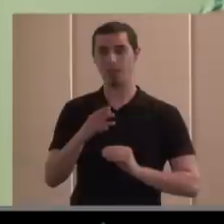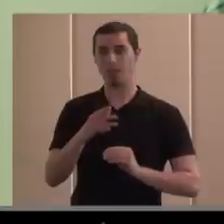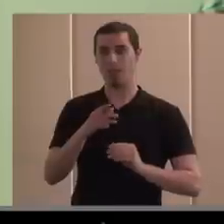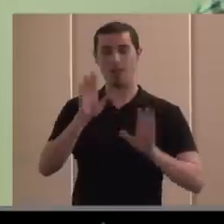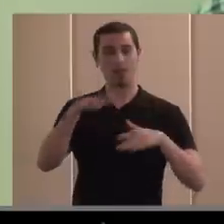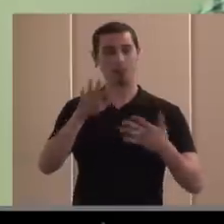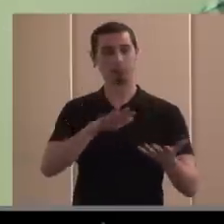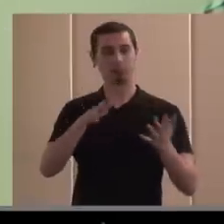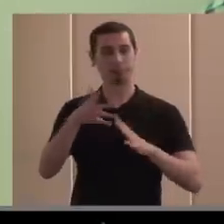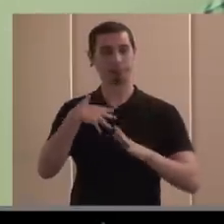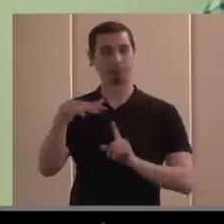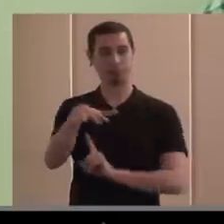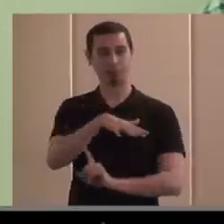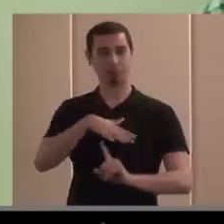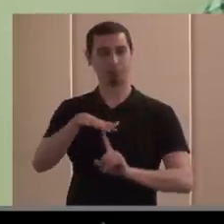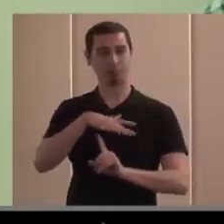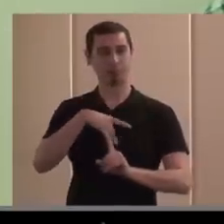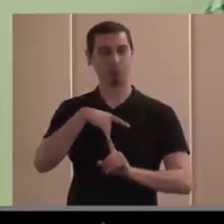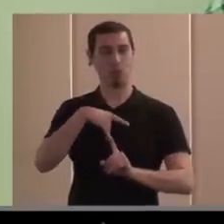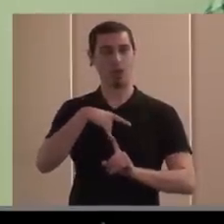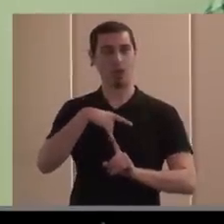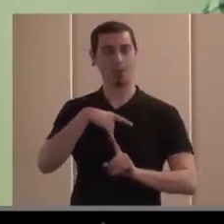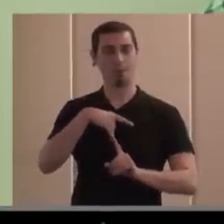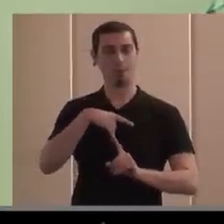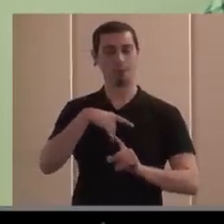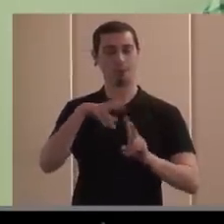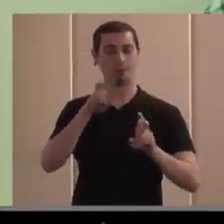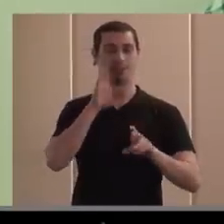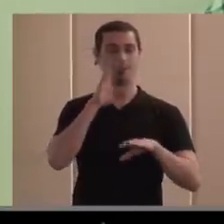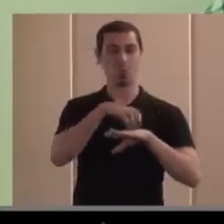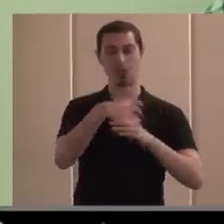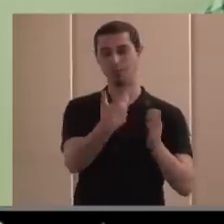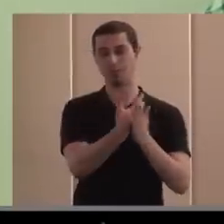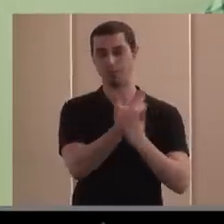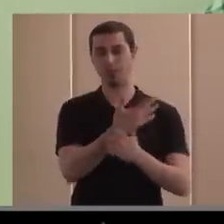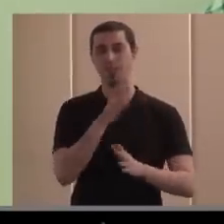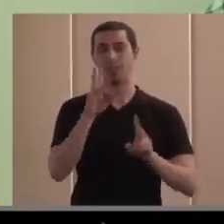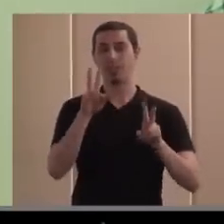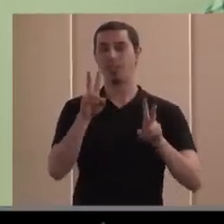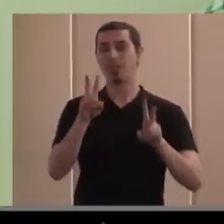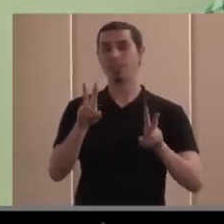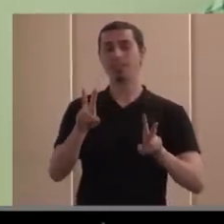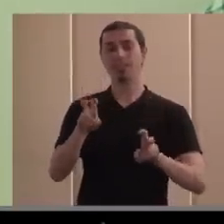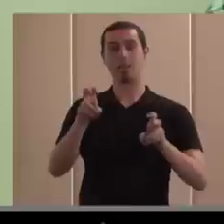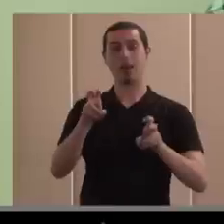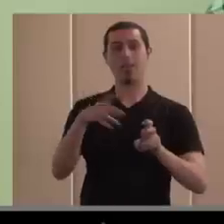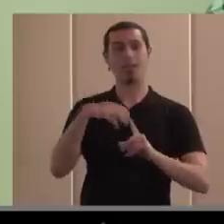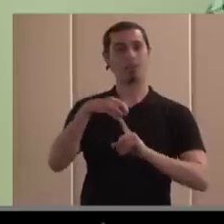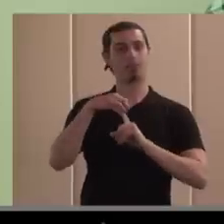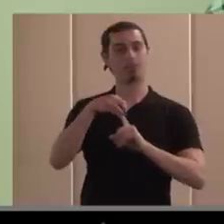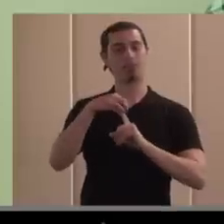en este contexto nos ha marcado también Luis, ¿no? En este papel un poco de actor clave, ¿no?